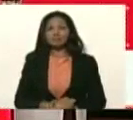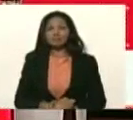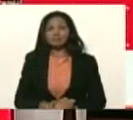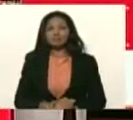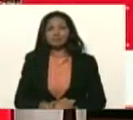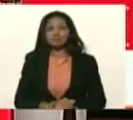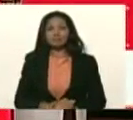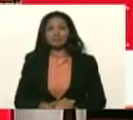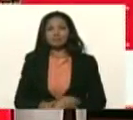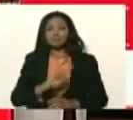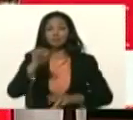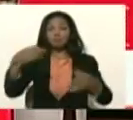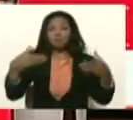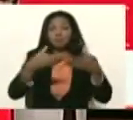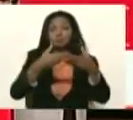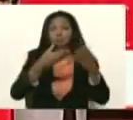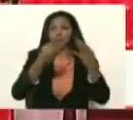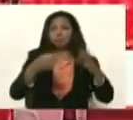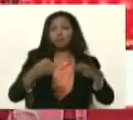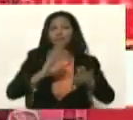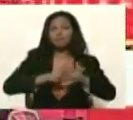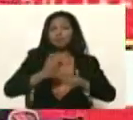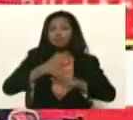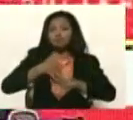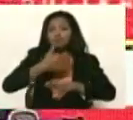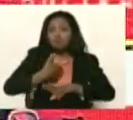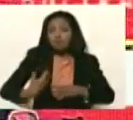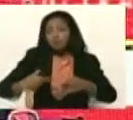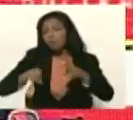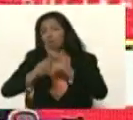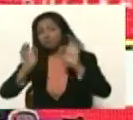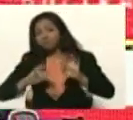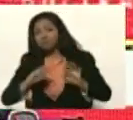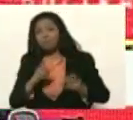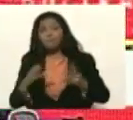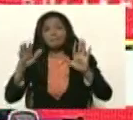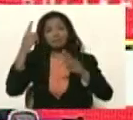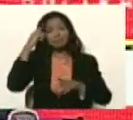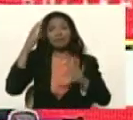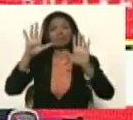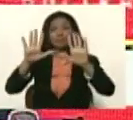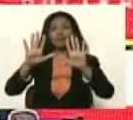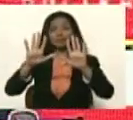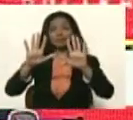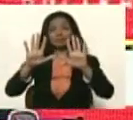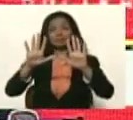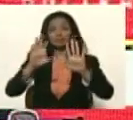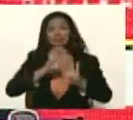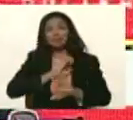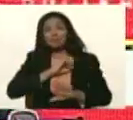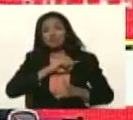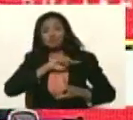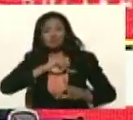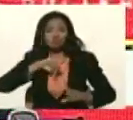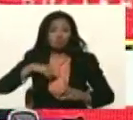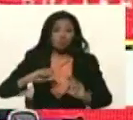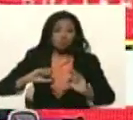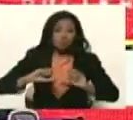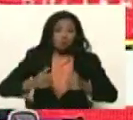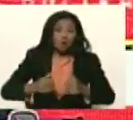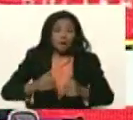Y se reúnan. Porque yo quiero que para el 10 nosotros podamos,